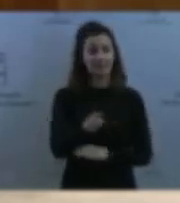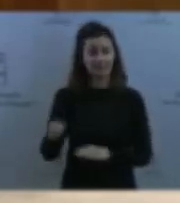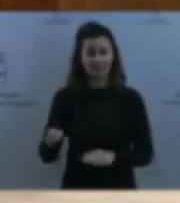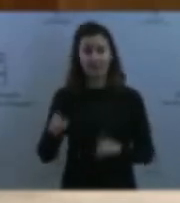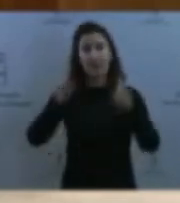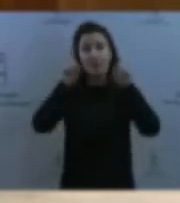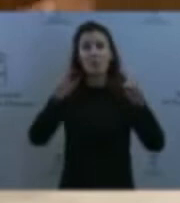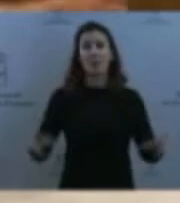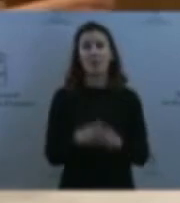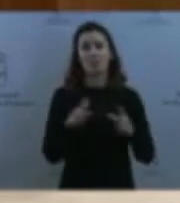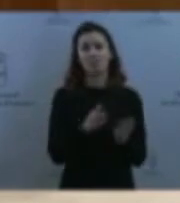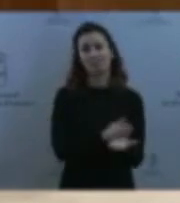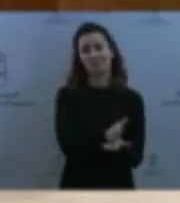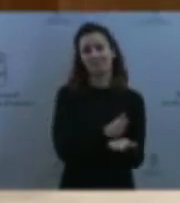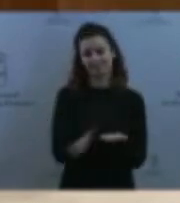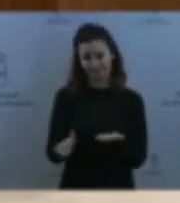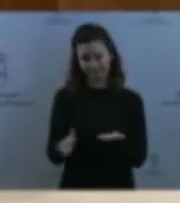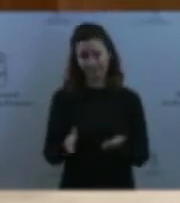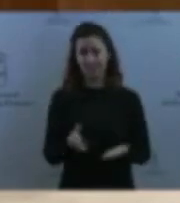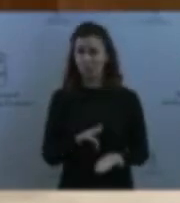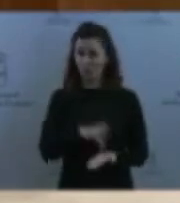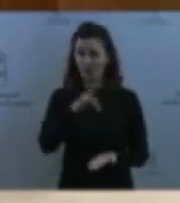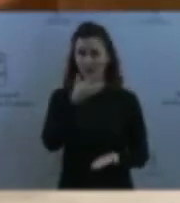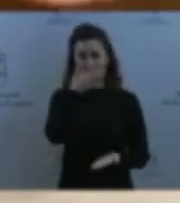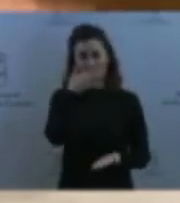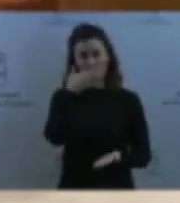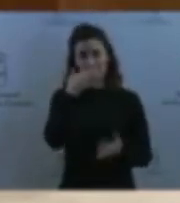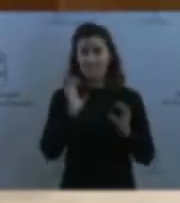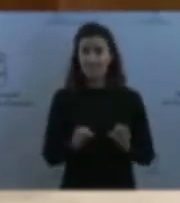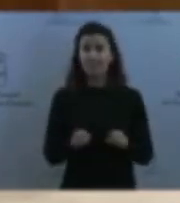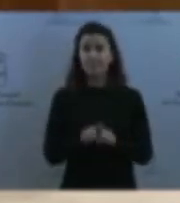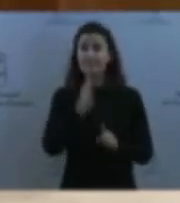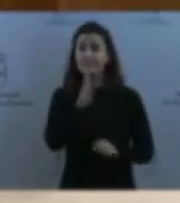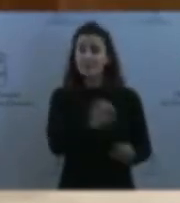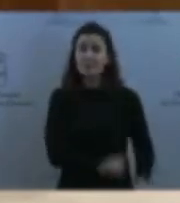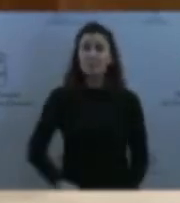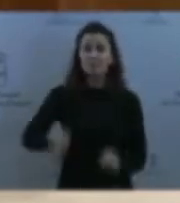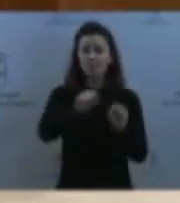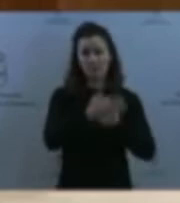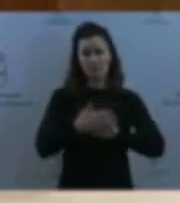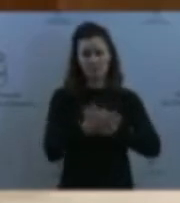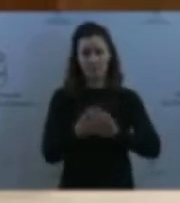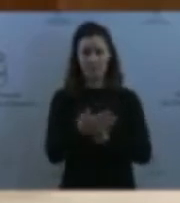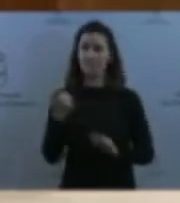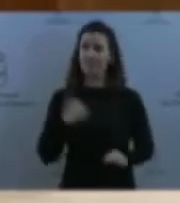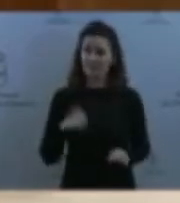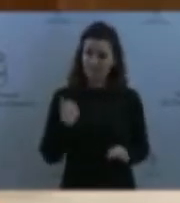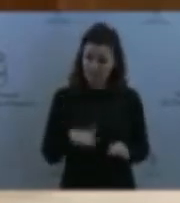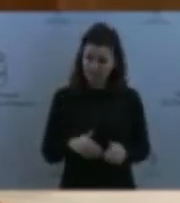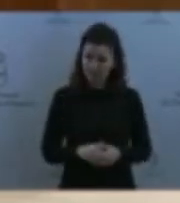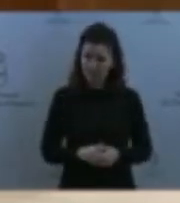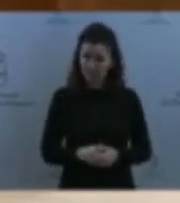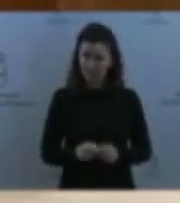menores, uno que camina por el sistema de protección, del que también podemos hablar largo y tendido, y otro, el